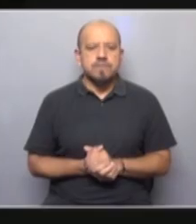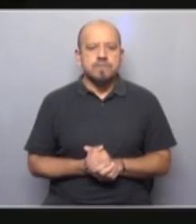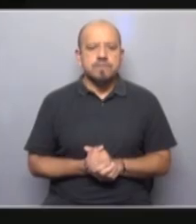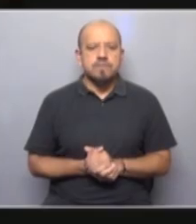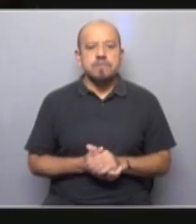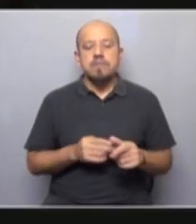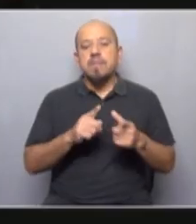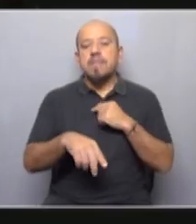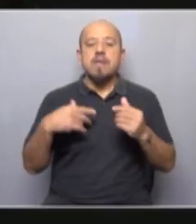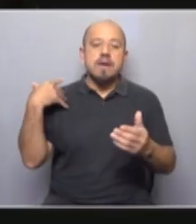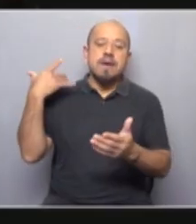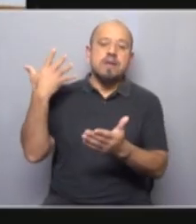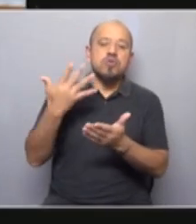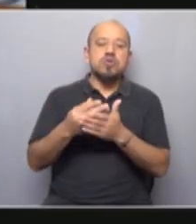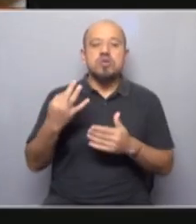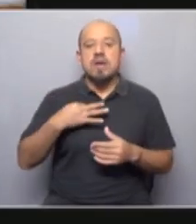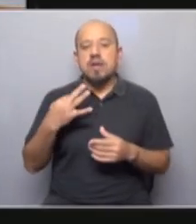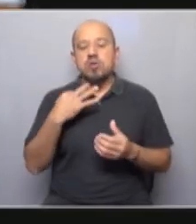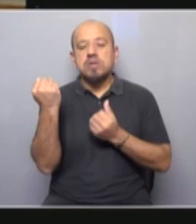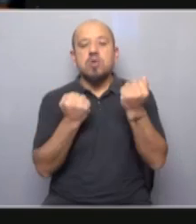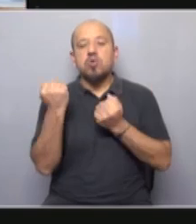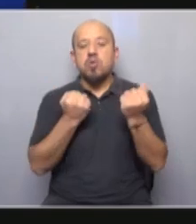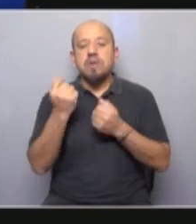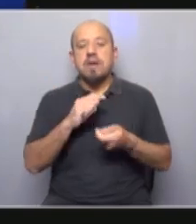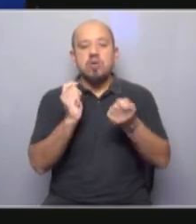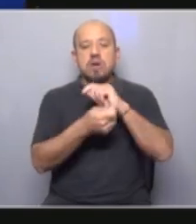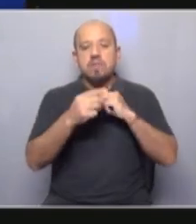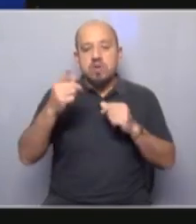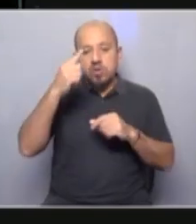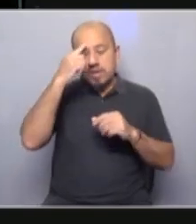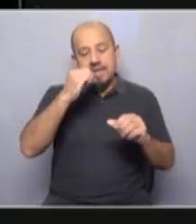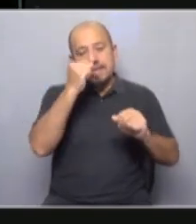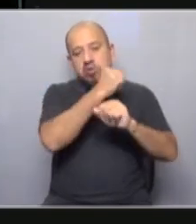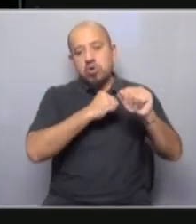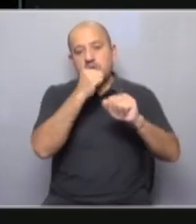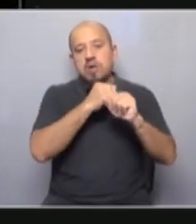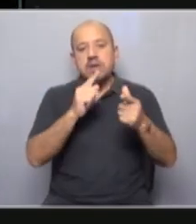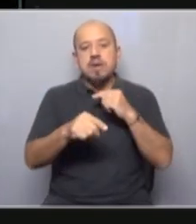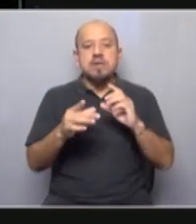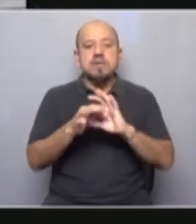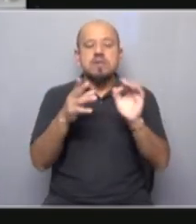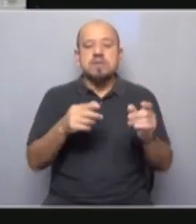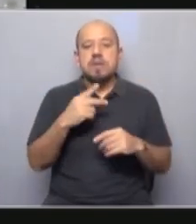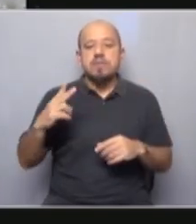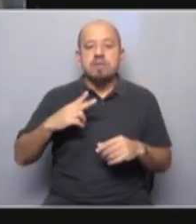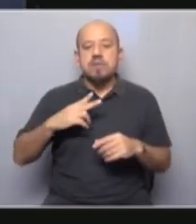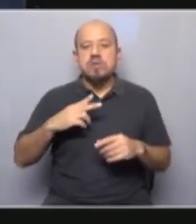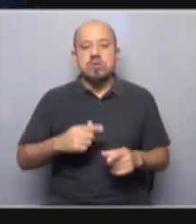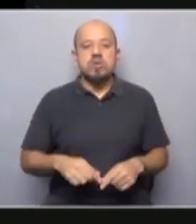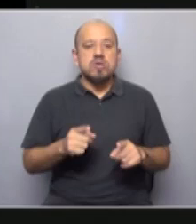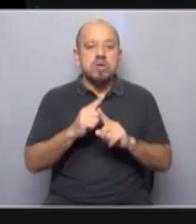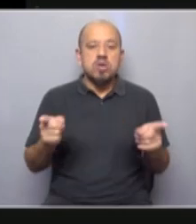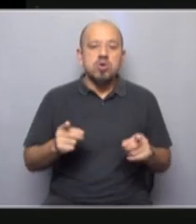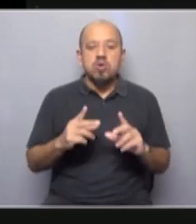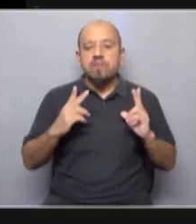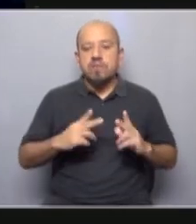En las últimas décadas la globalización de la economía, los cambios tecnológicos y los procesos de liberalización, privatización y desregulación que